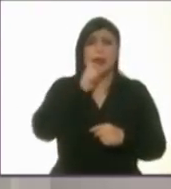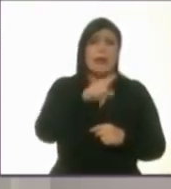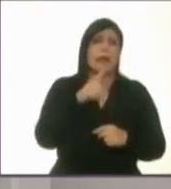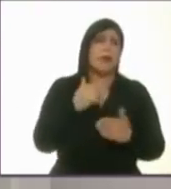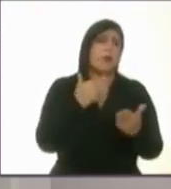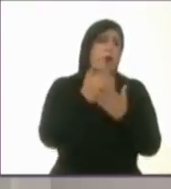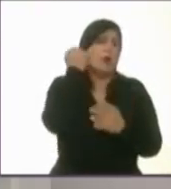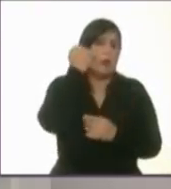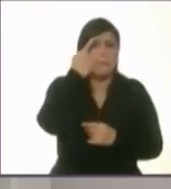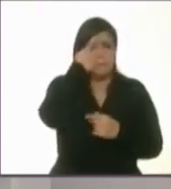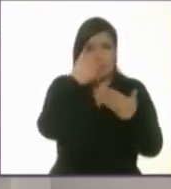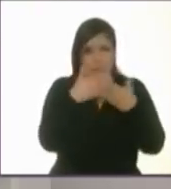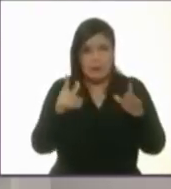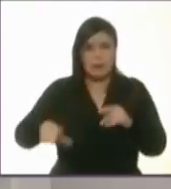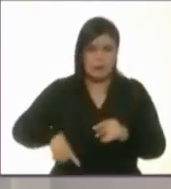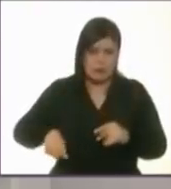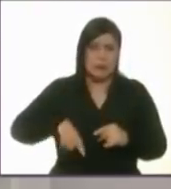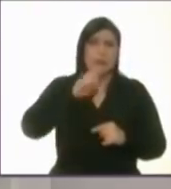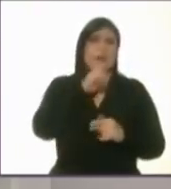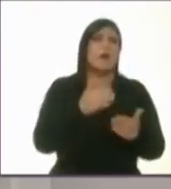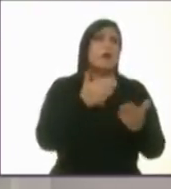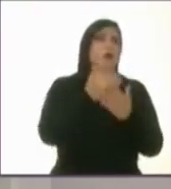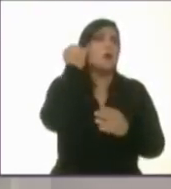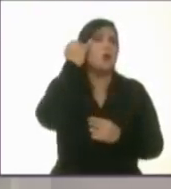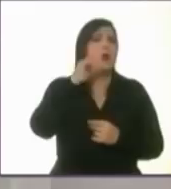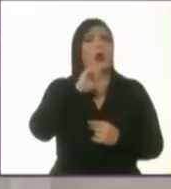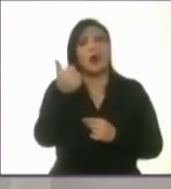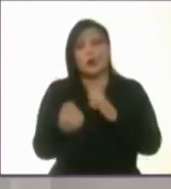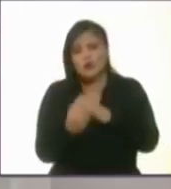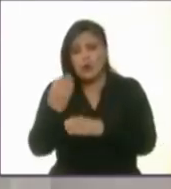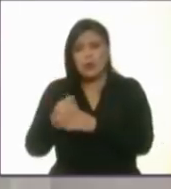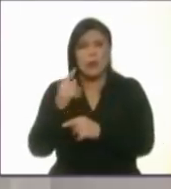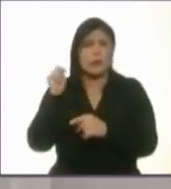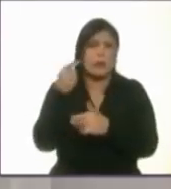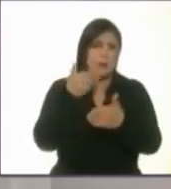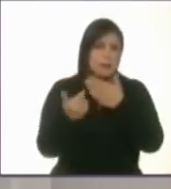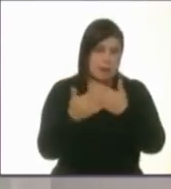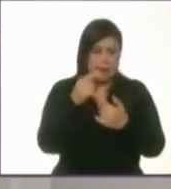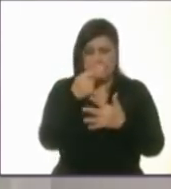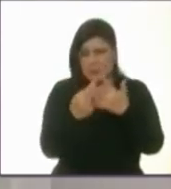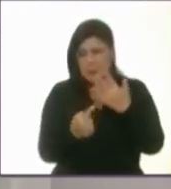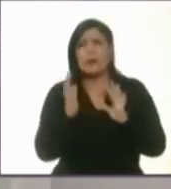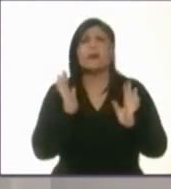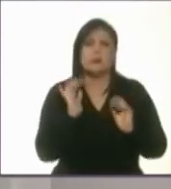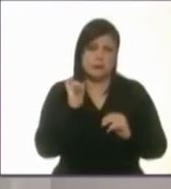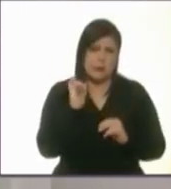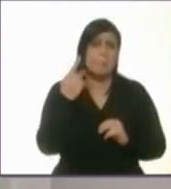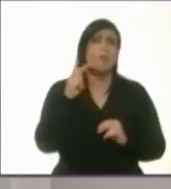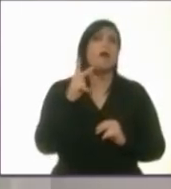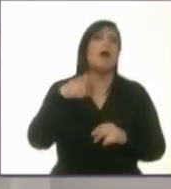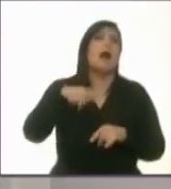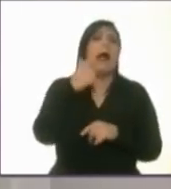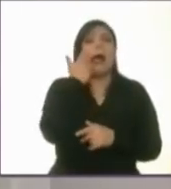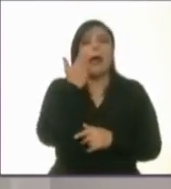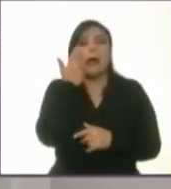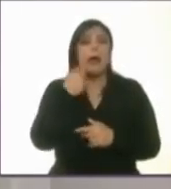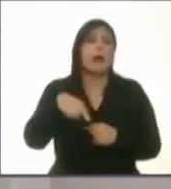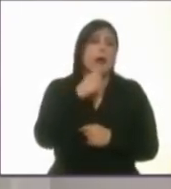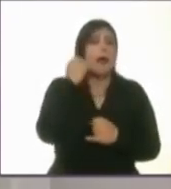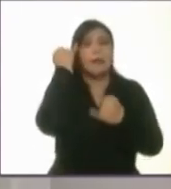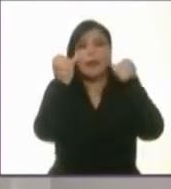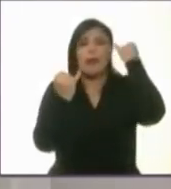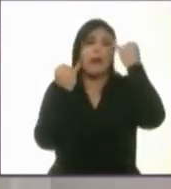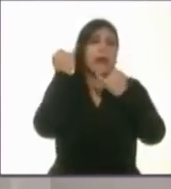abierto, por cierto. También proponen el uso de nuevas tecnologías. En fin, pero muchas veces las buenas intenciones, las buenas ideas